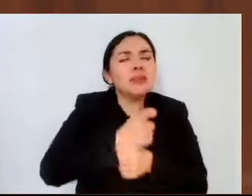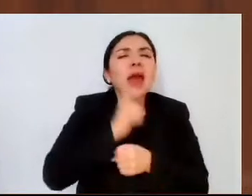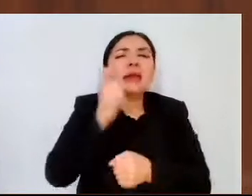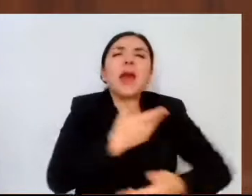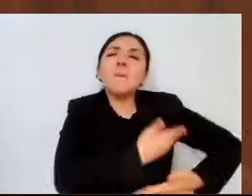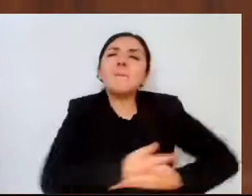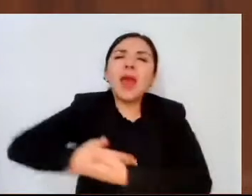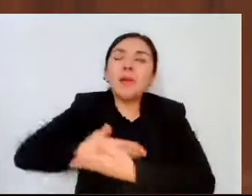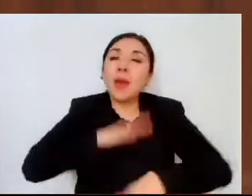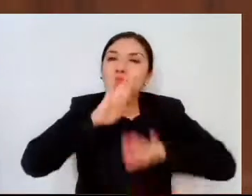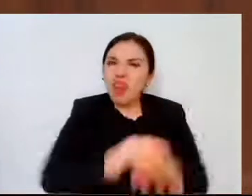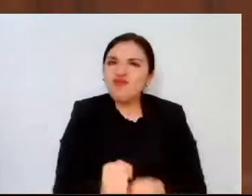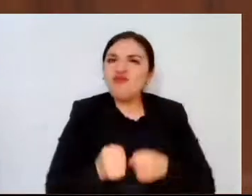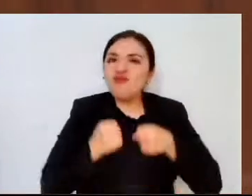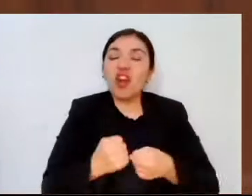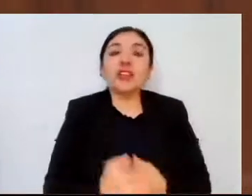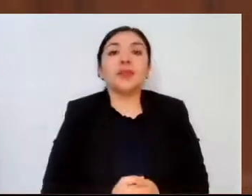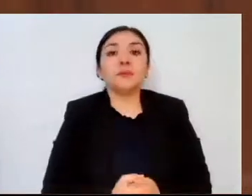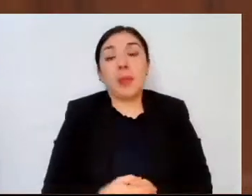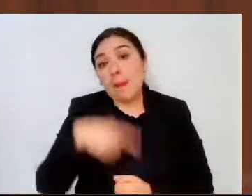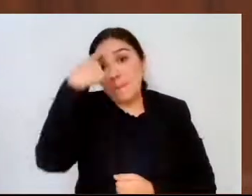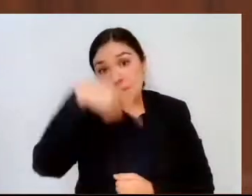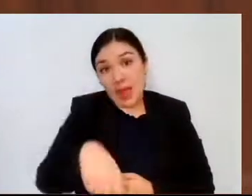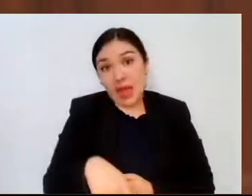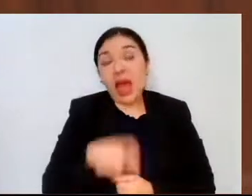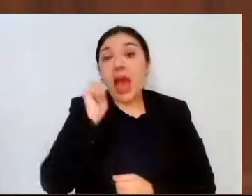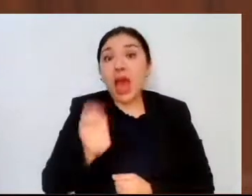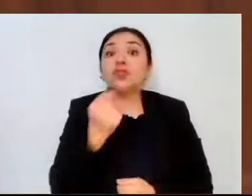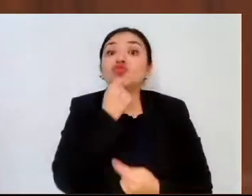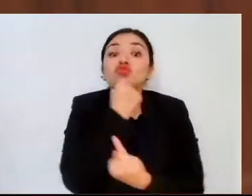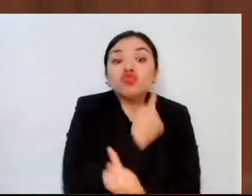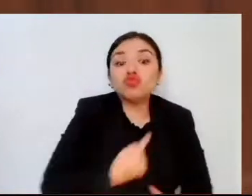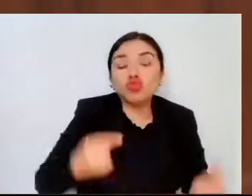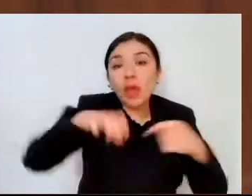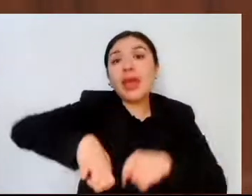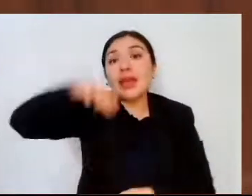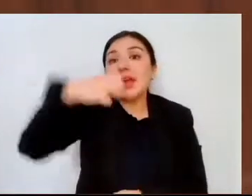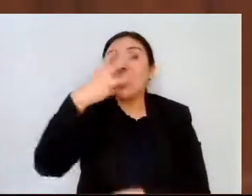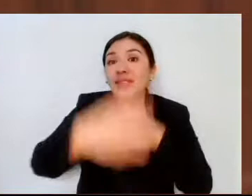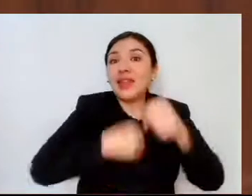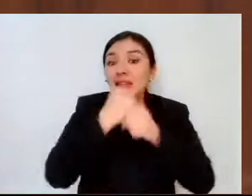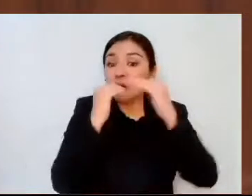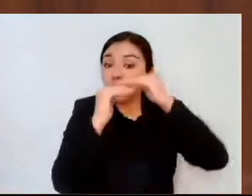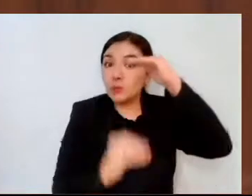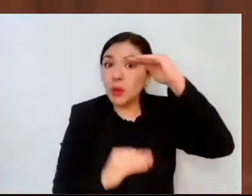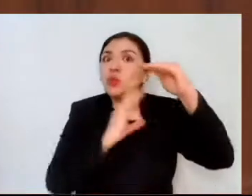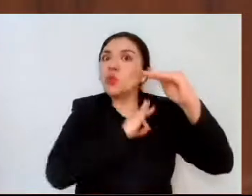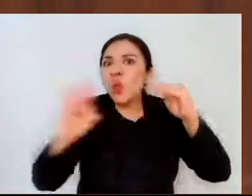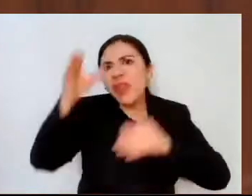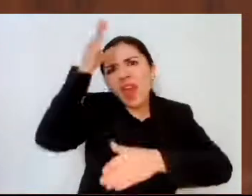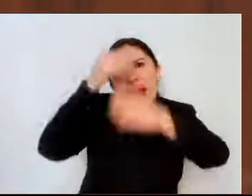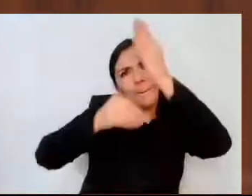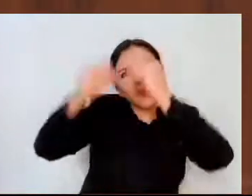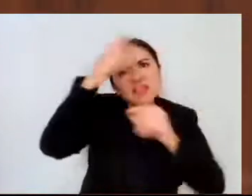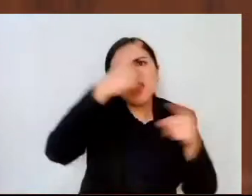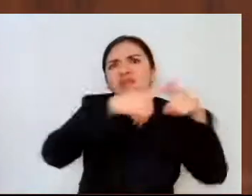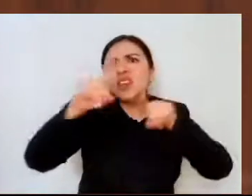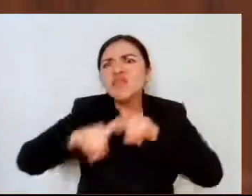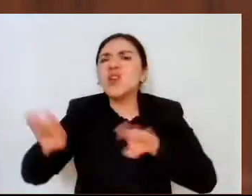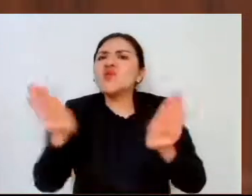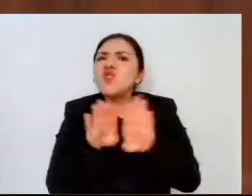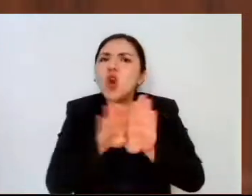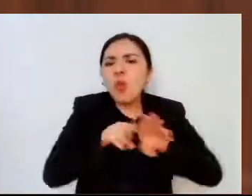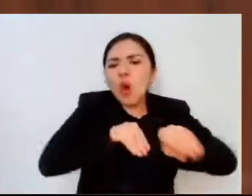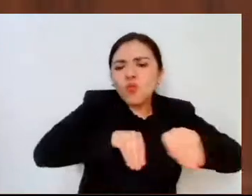Fuertes, para que los menores de tres años desarrollen capacidades de motricidad,